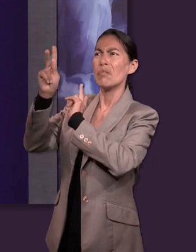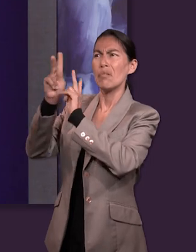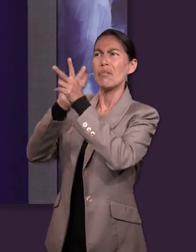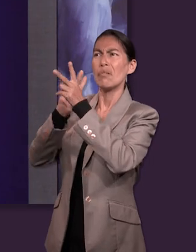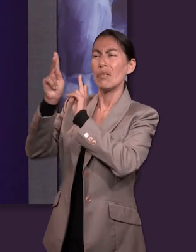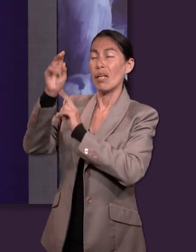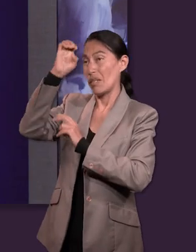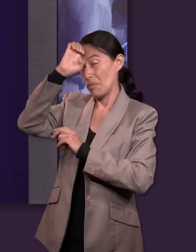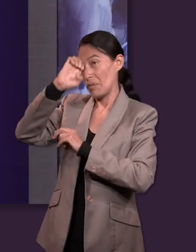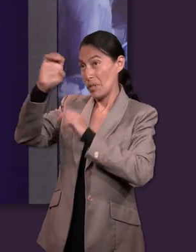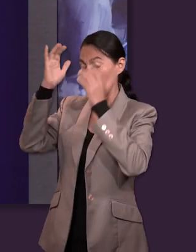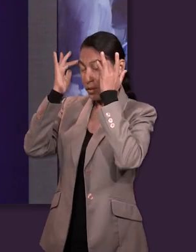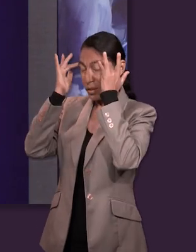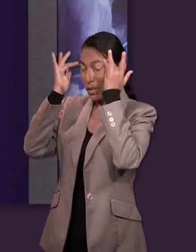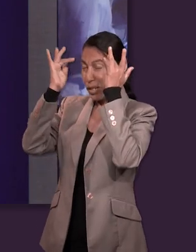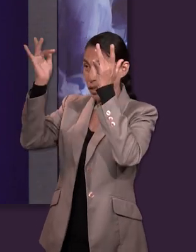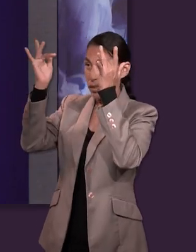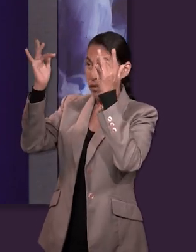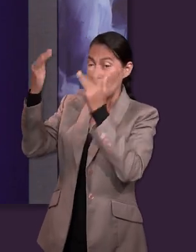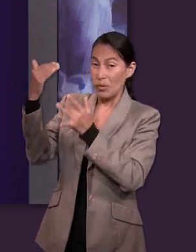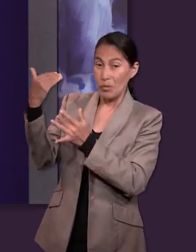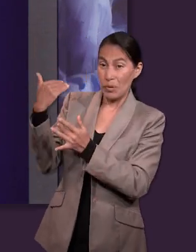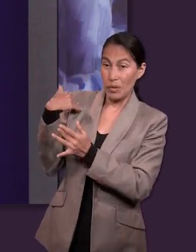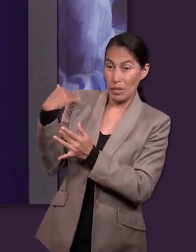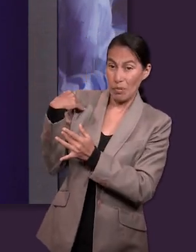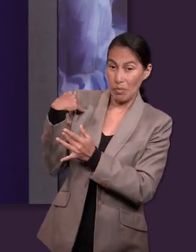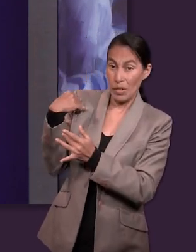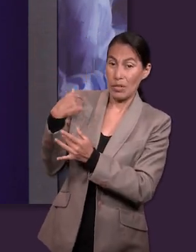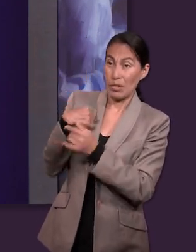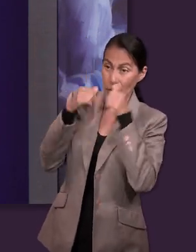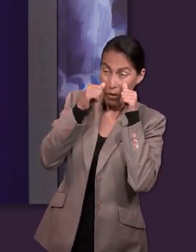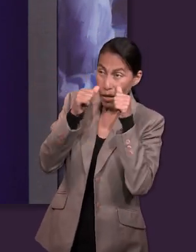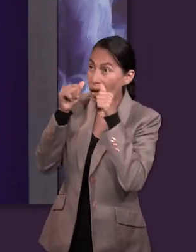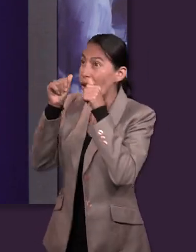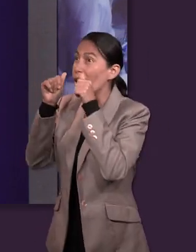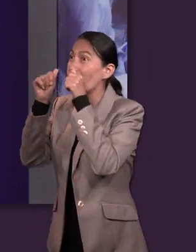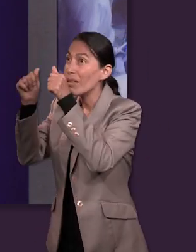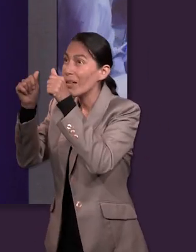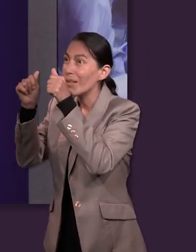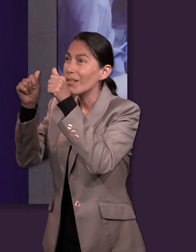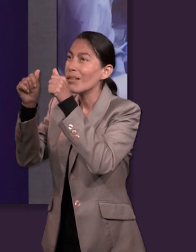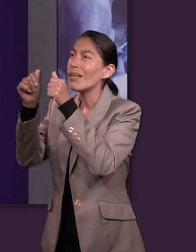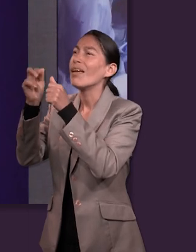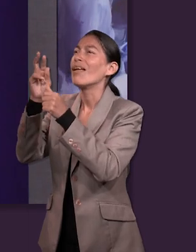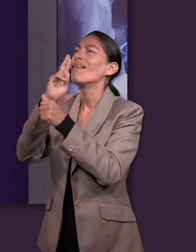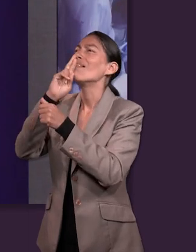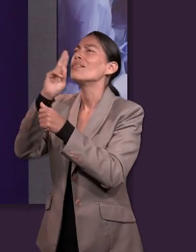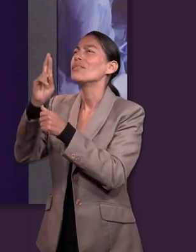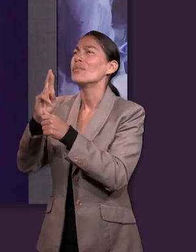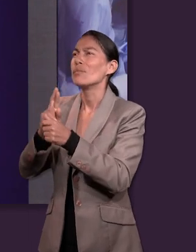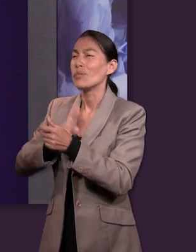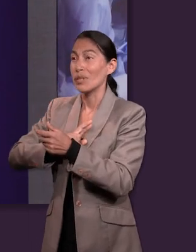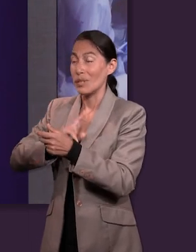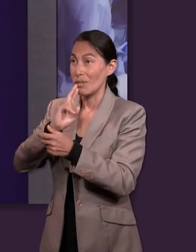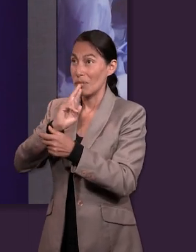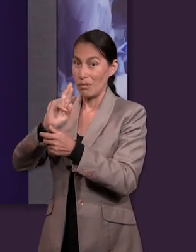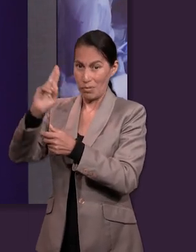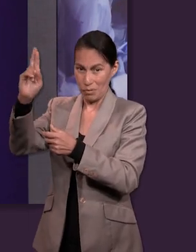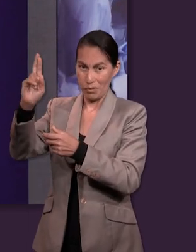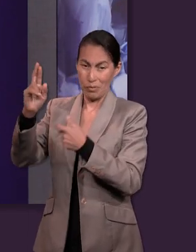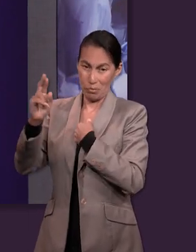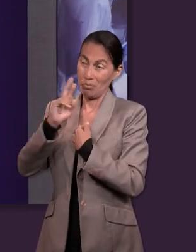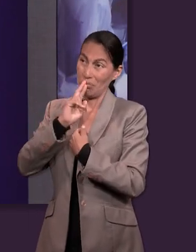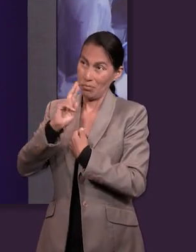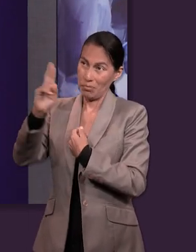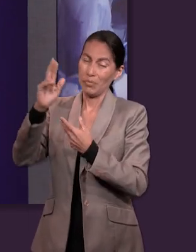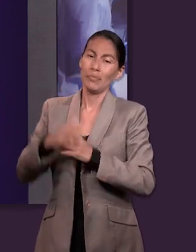comunicación con Dios. El Espíritu Santo nos habla, solo si estamos en el canal lo podemos escuchar y espera una respuesta, ¿no?